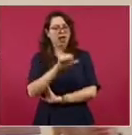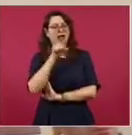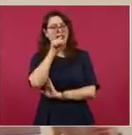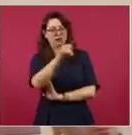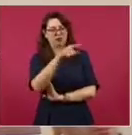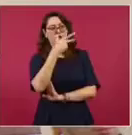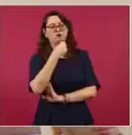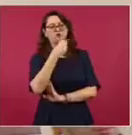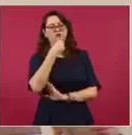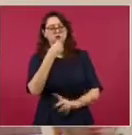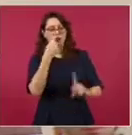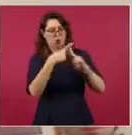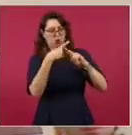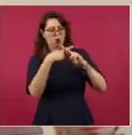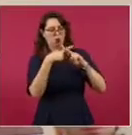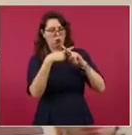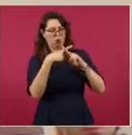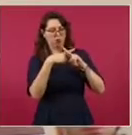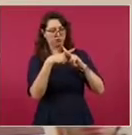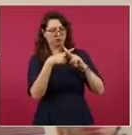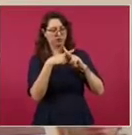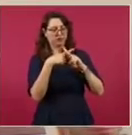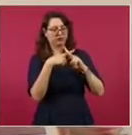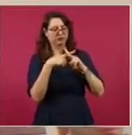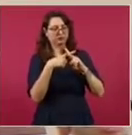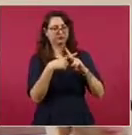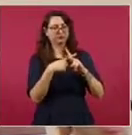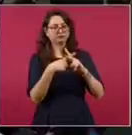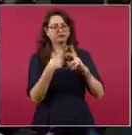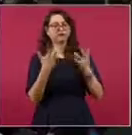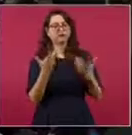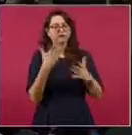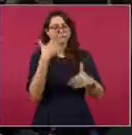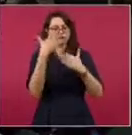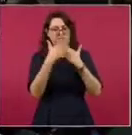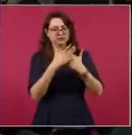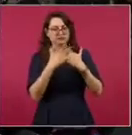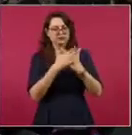de lo que se va a llevar